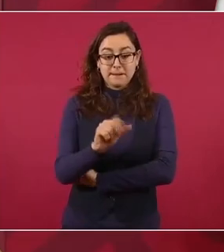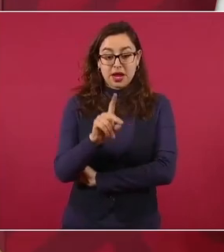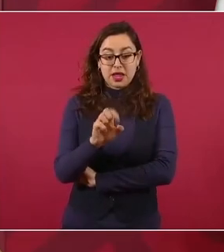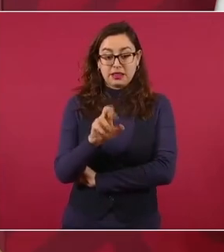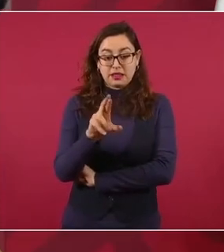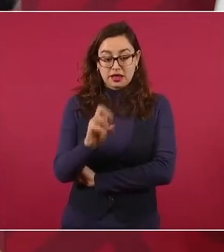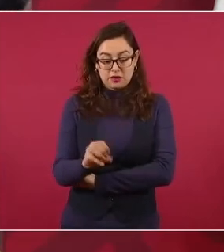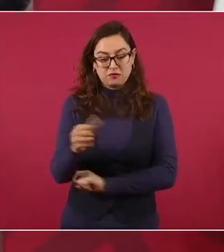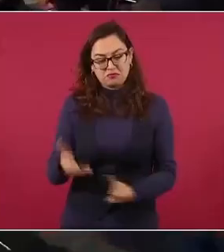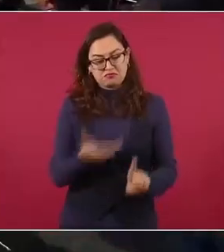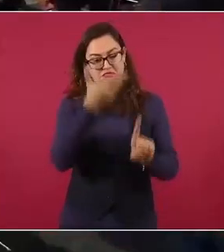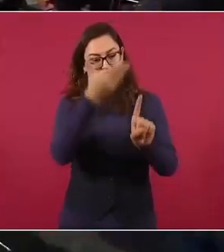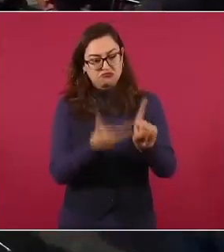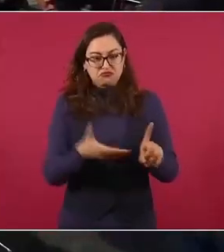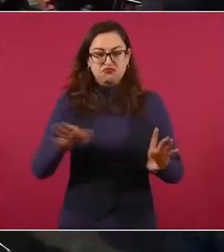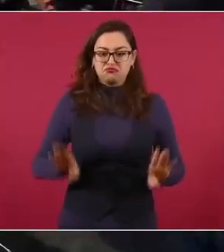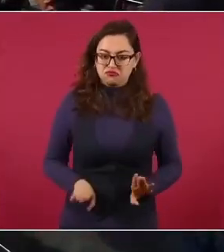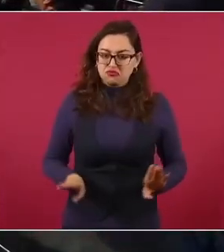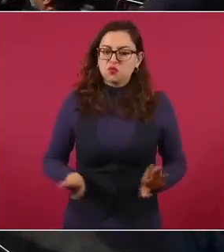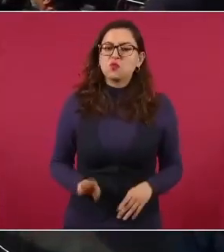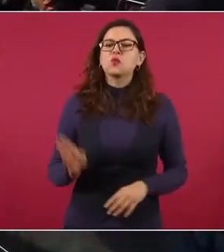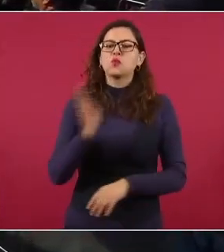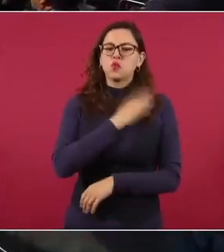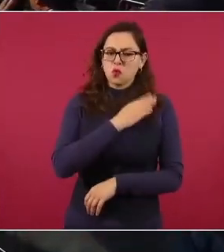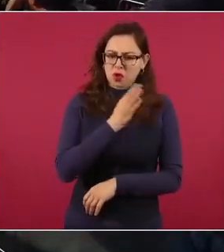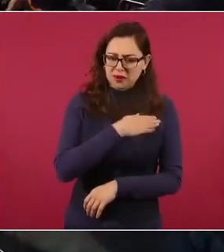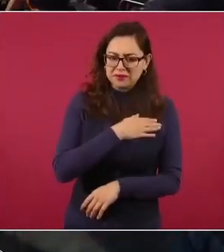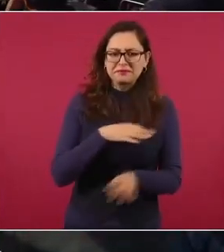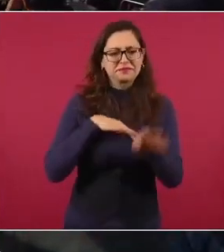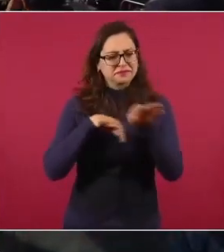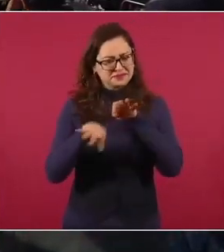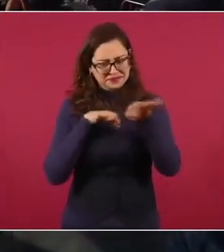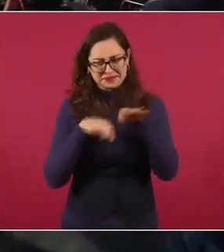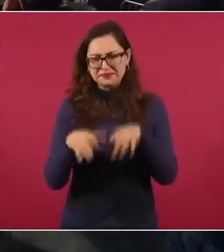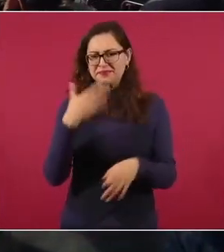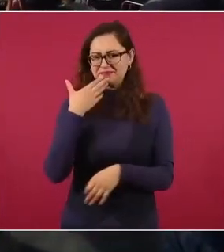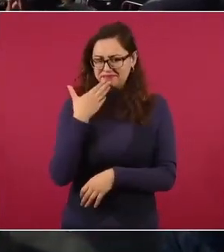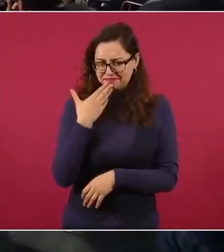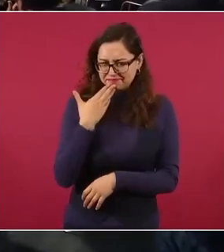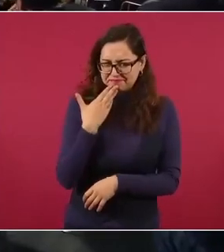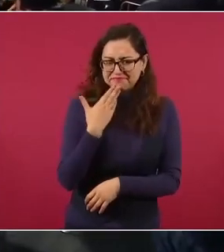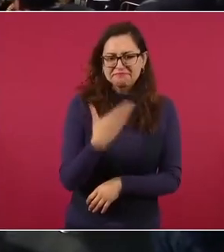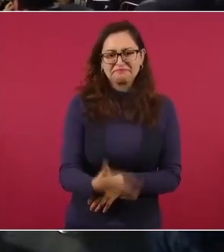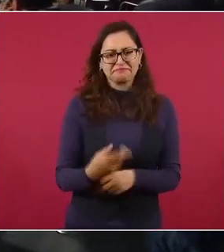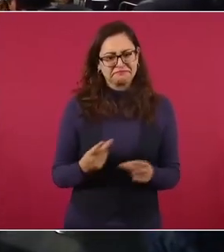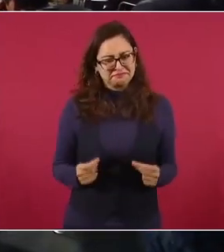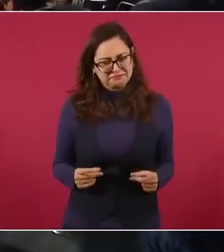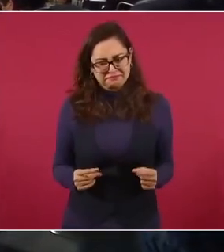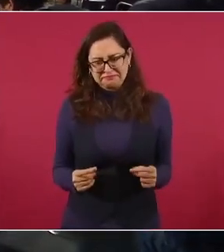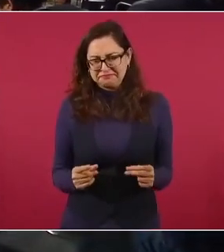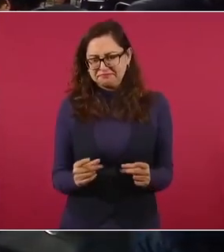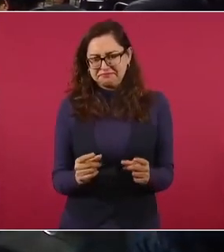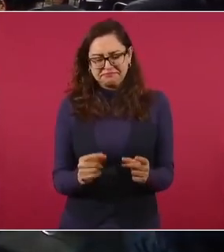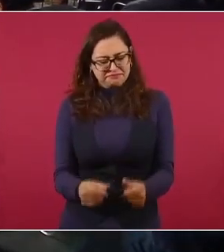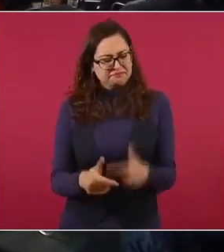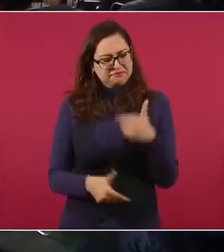un hombre bueno, bien intencionado, que se adelantó a su tiempo.